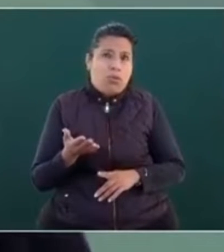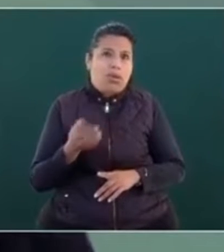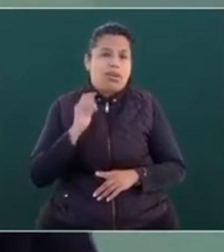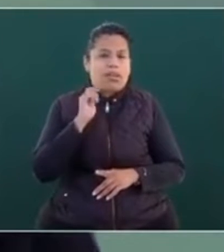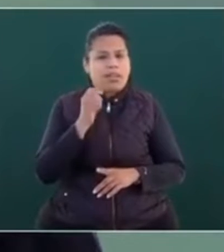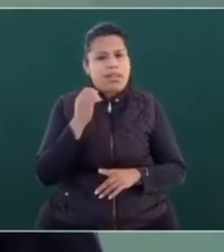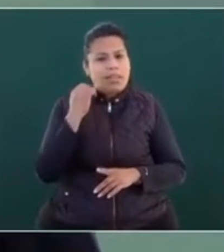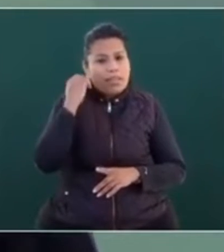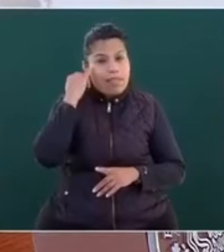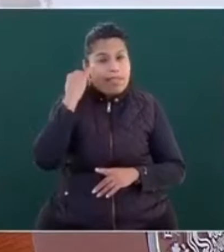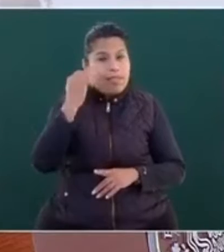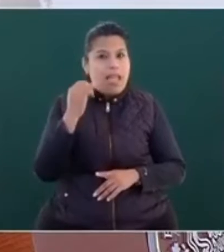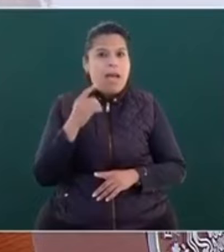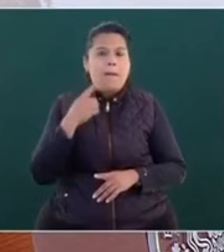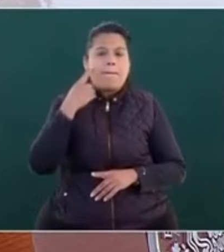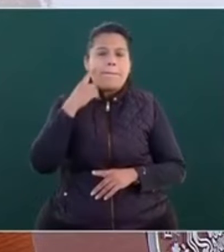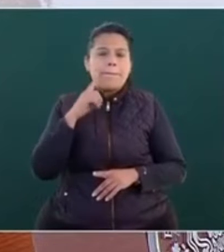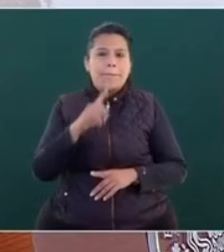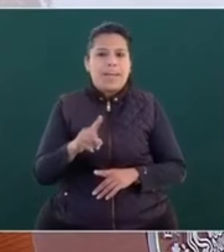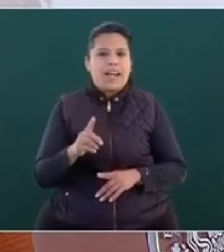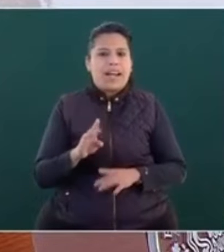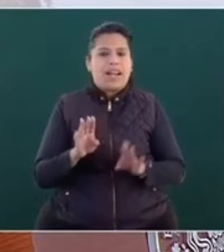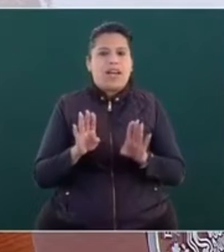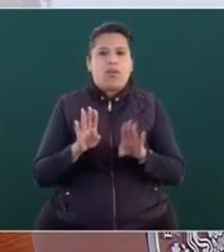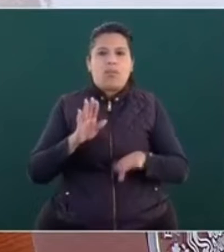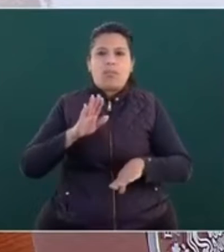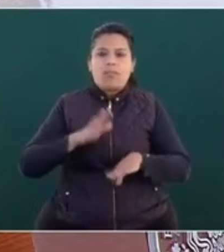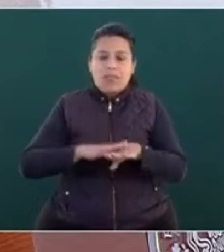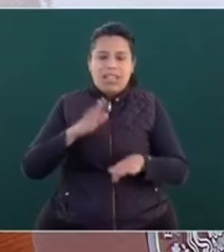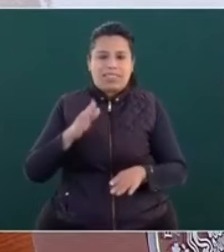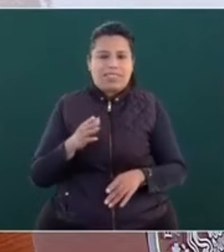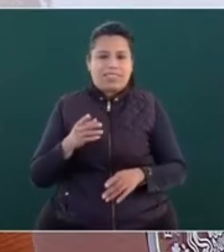creación de empleos formales.